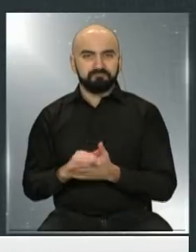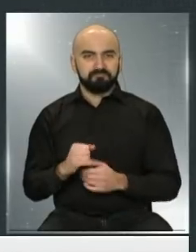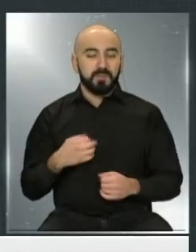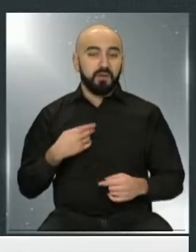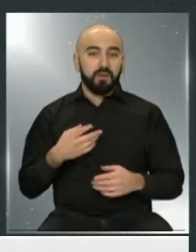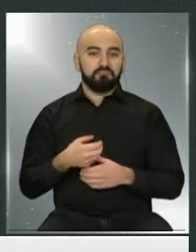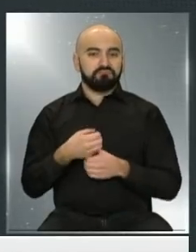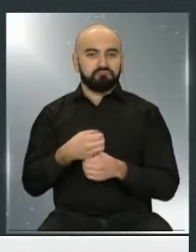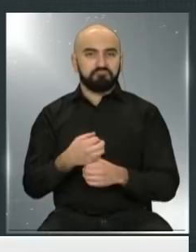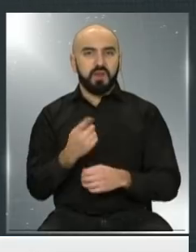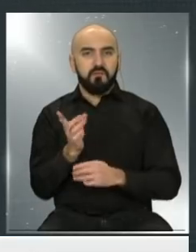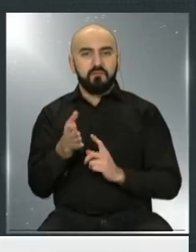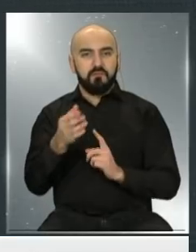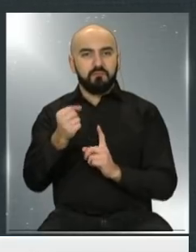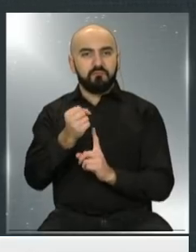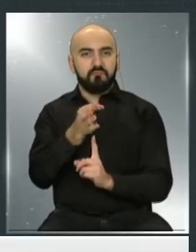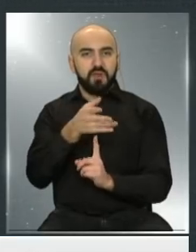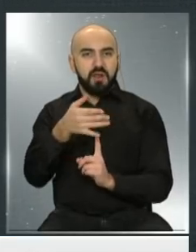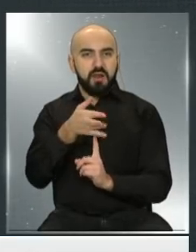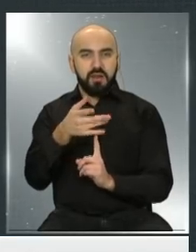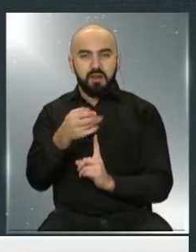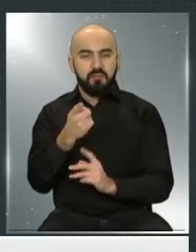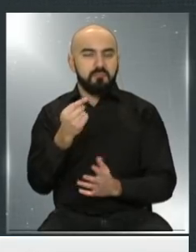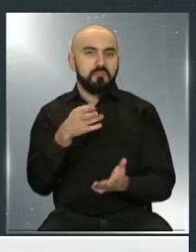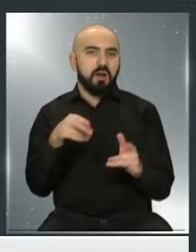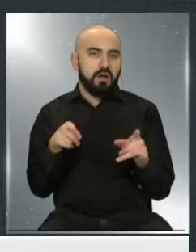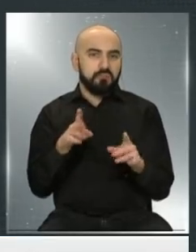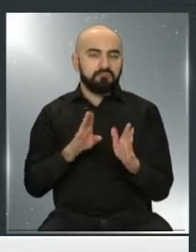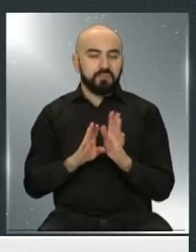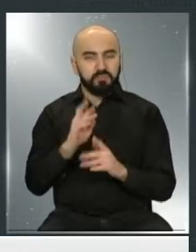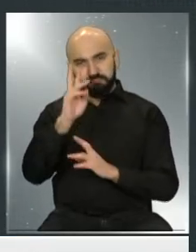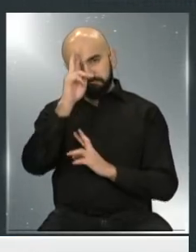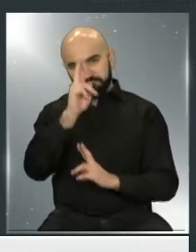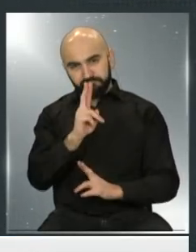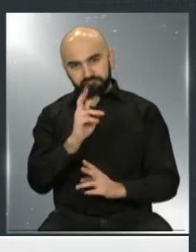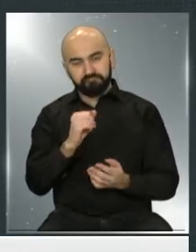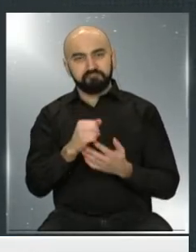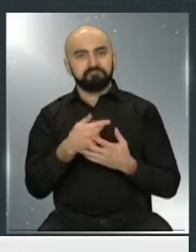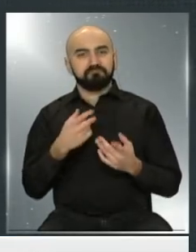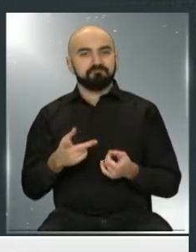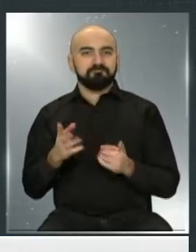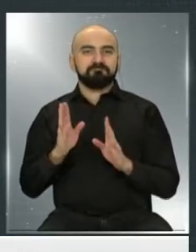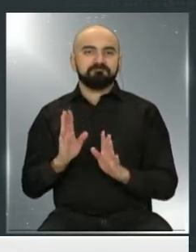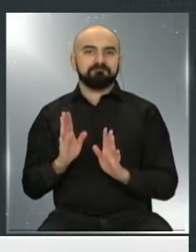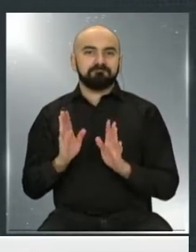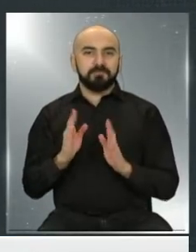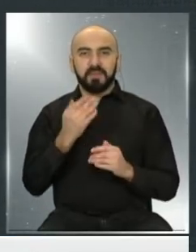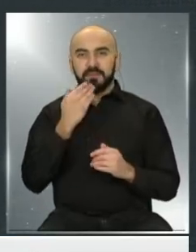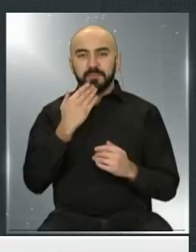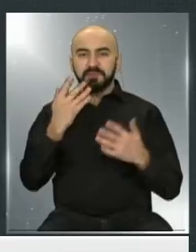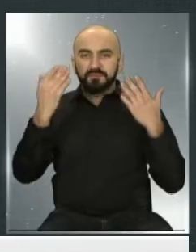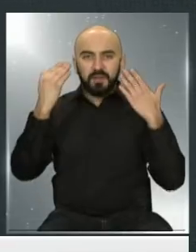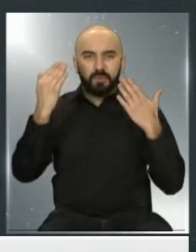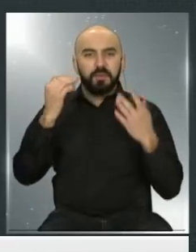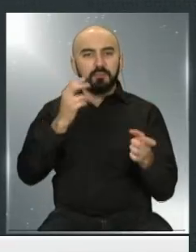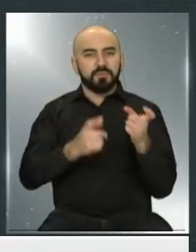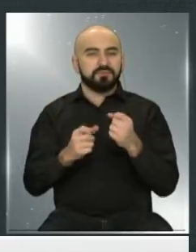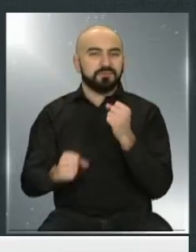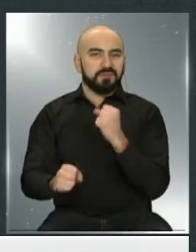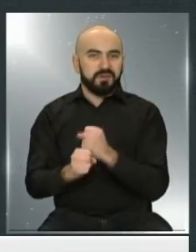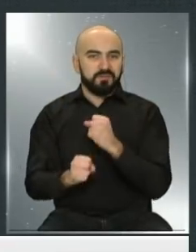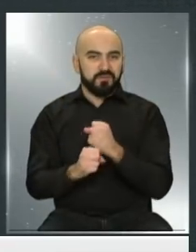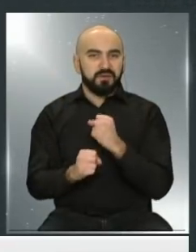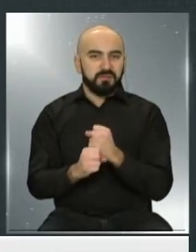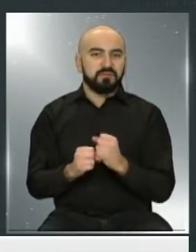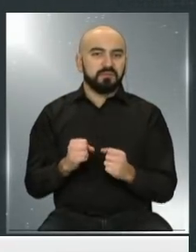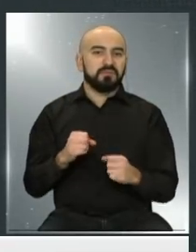honrar a estos fallecidos. Los bomberos del sur de Londres se pararon ahí frente a su estación para poder saludar también a los trabajadores clave